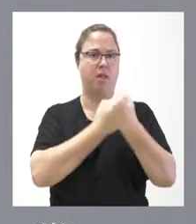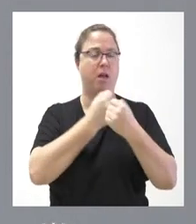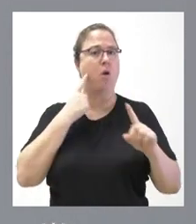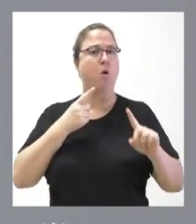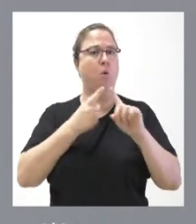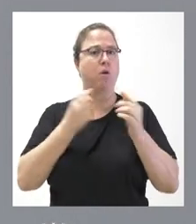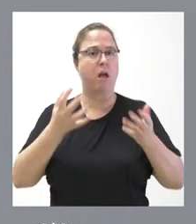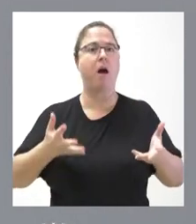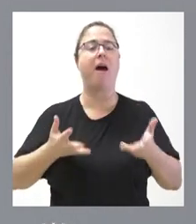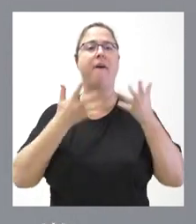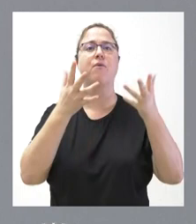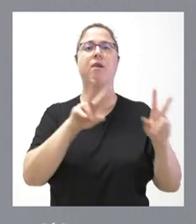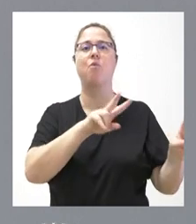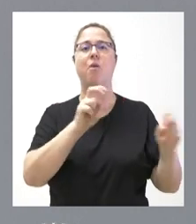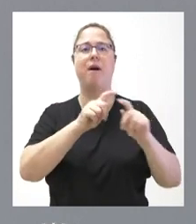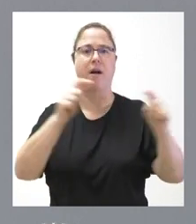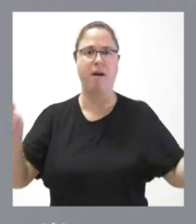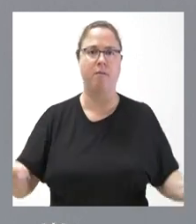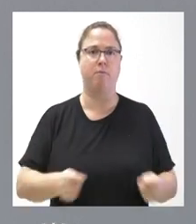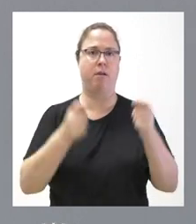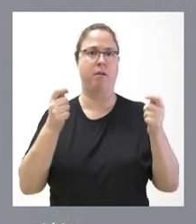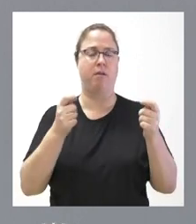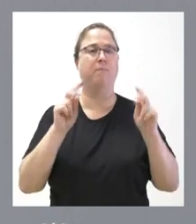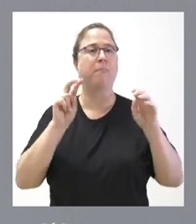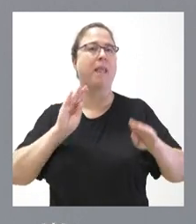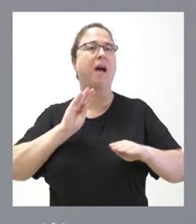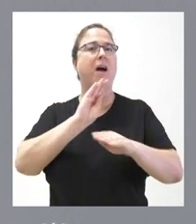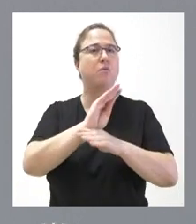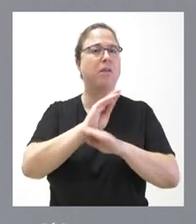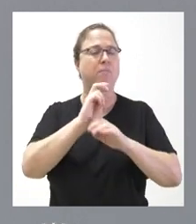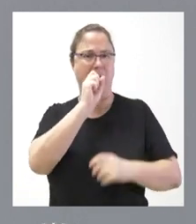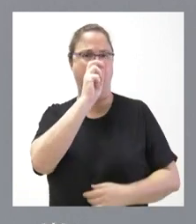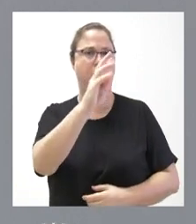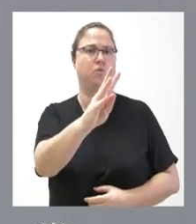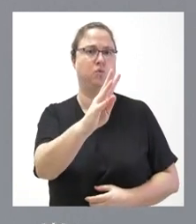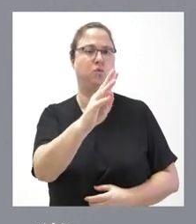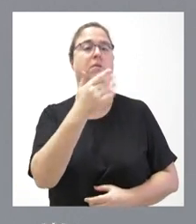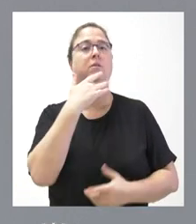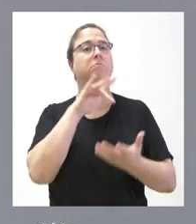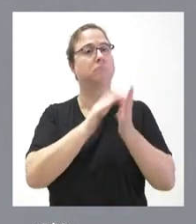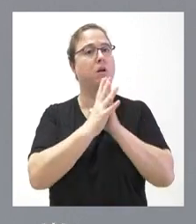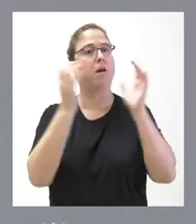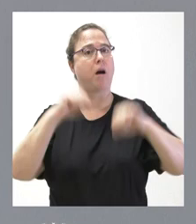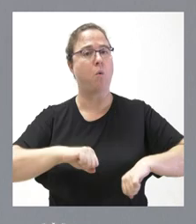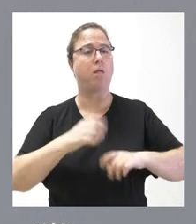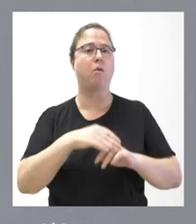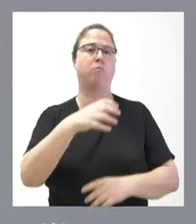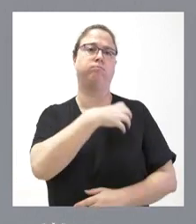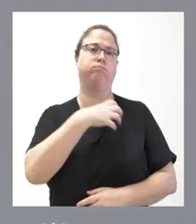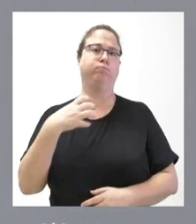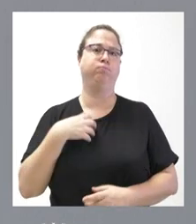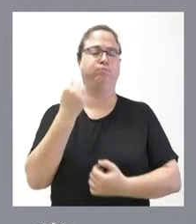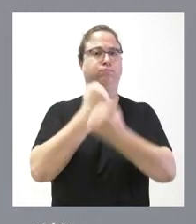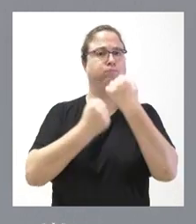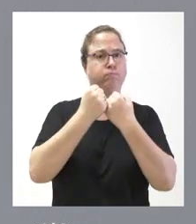objetivo ayudar a la nueva campaña. Son ayudas para varios años. Se está llegando a un acuerdo con las entidades financieras